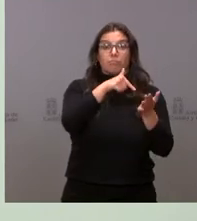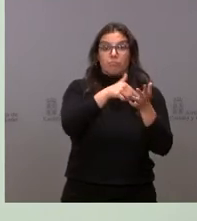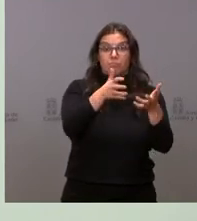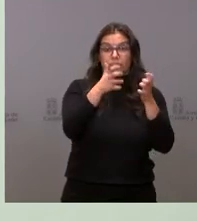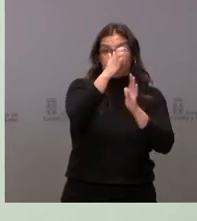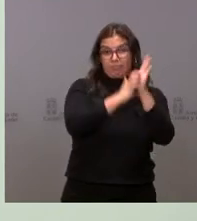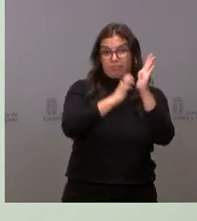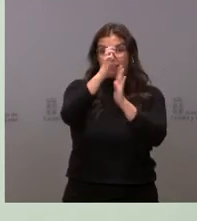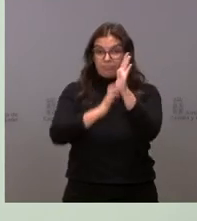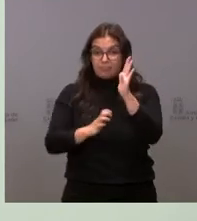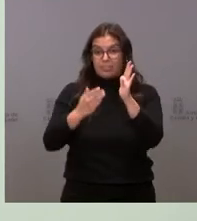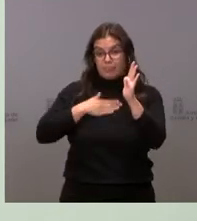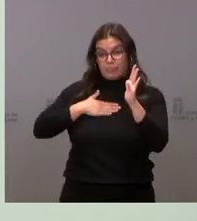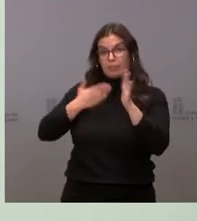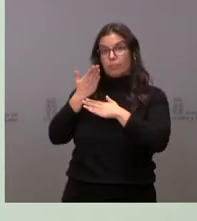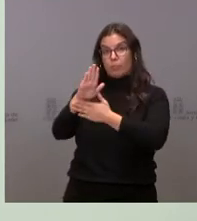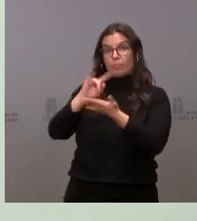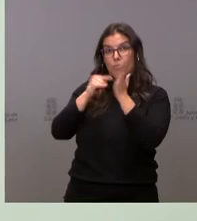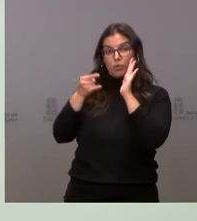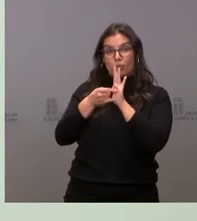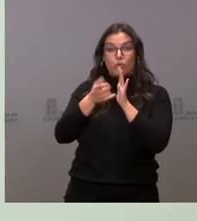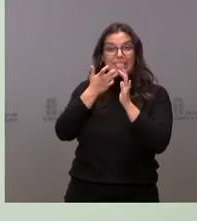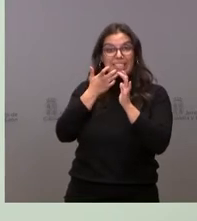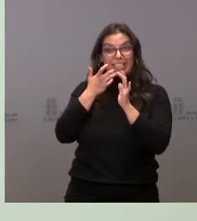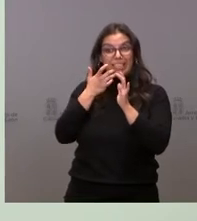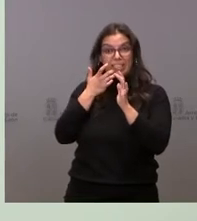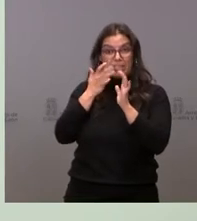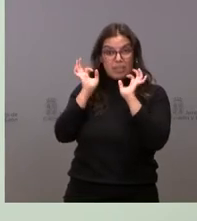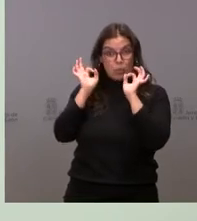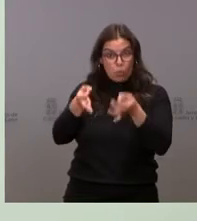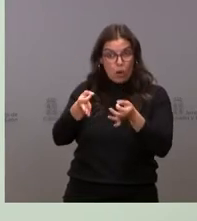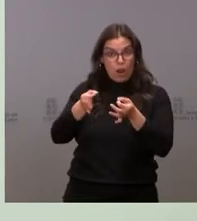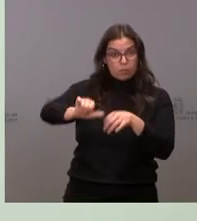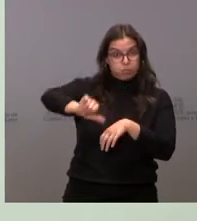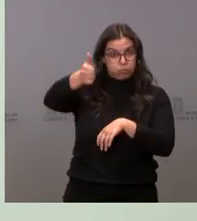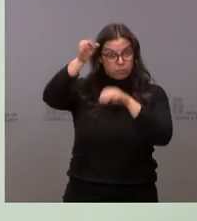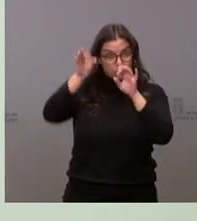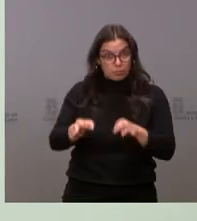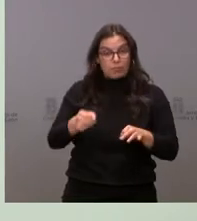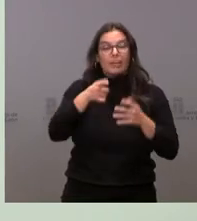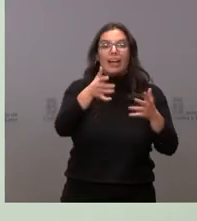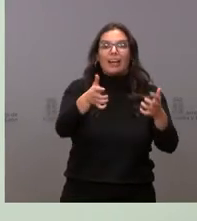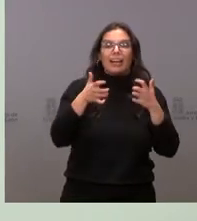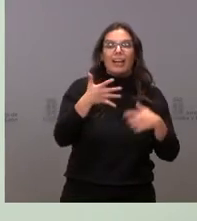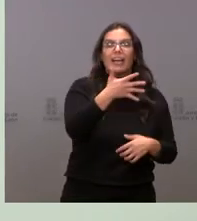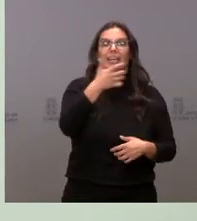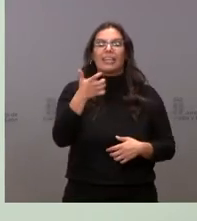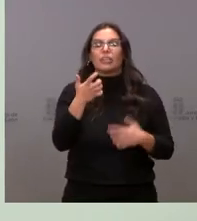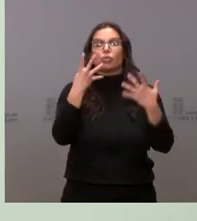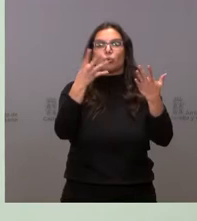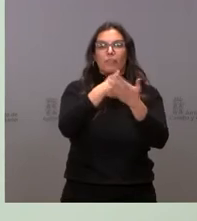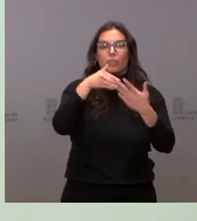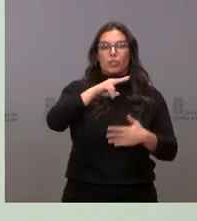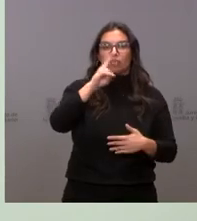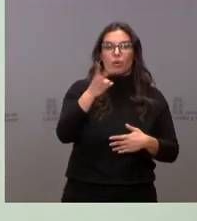proyecto de presupuestos, si se mantiene como lo hemos aprobado hoy, beneficiará en 509 millones de euros